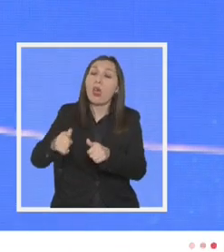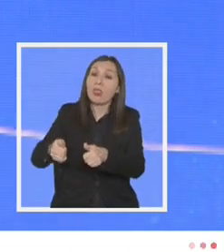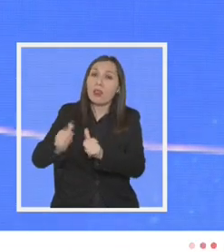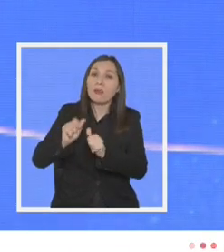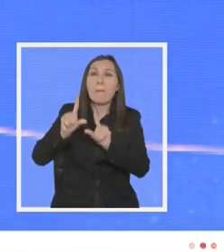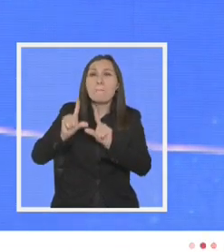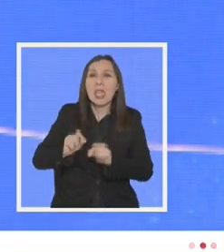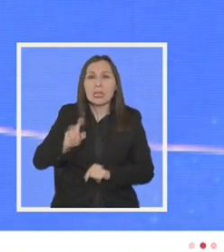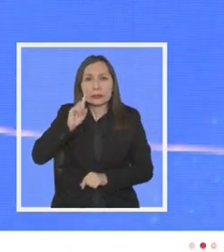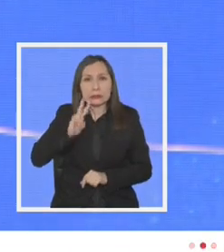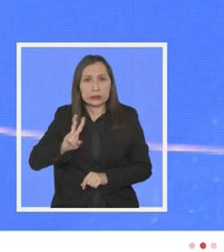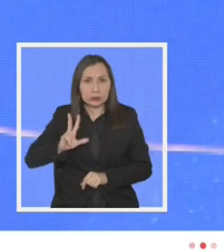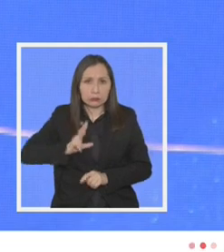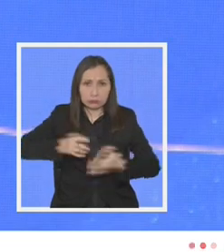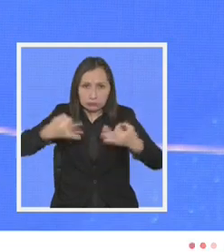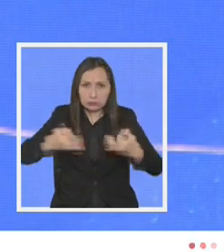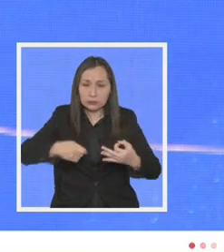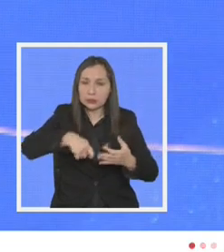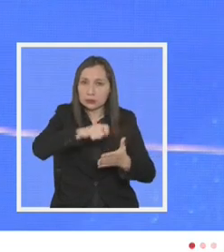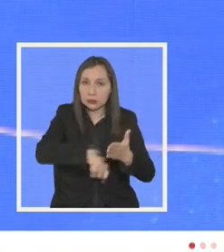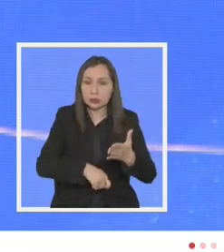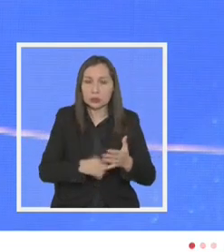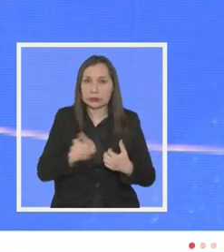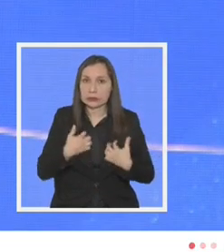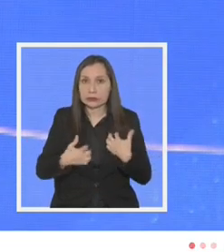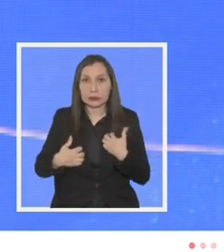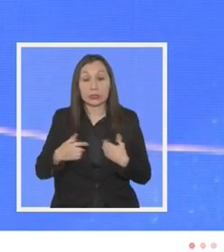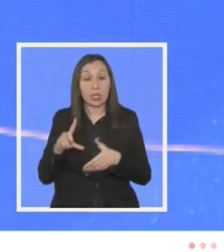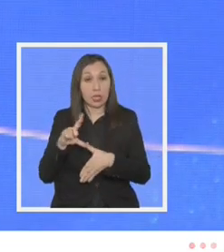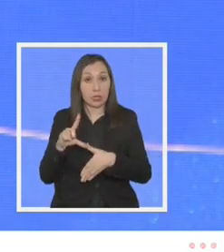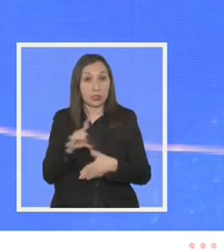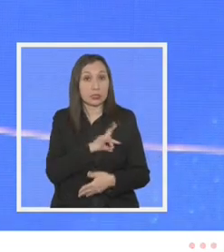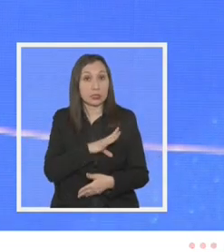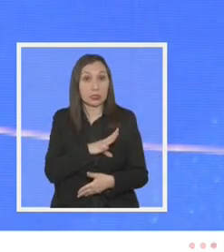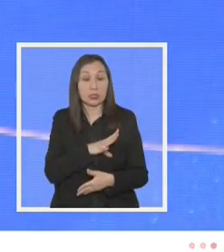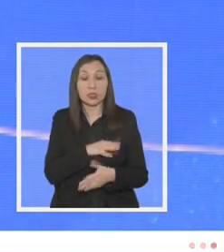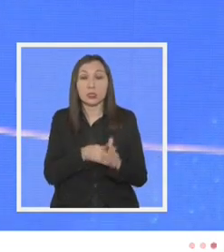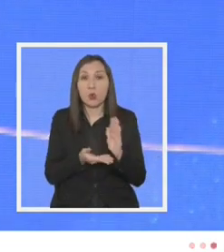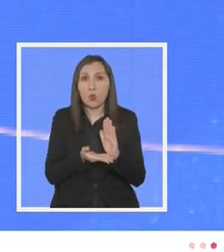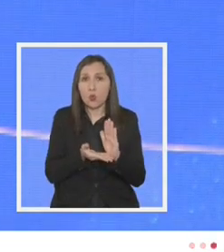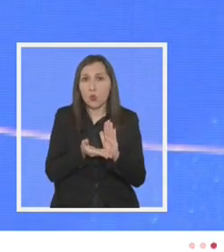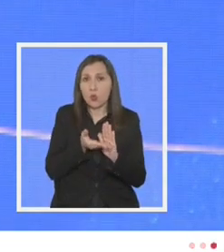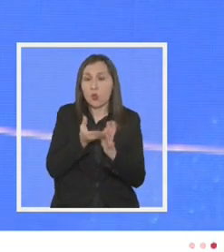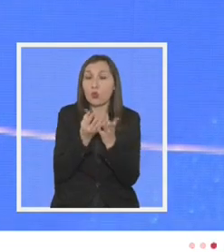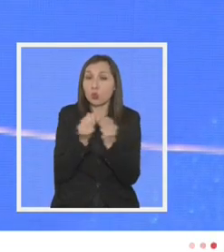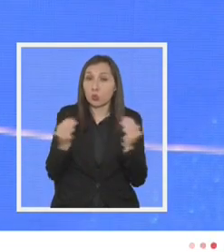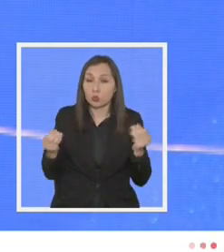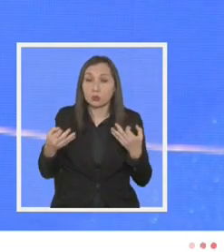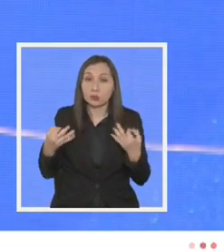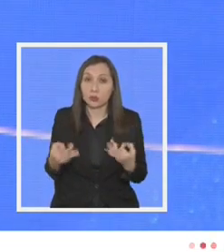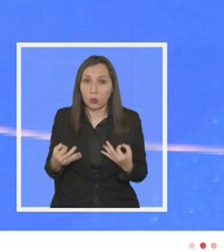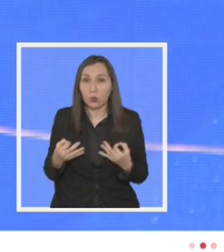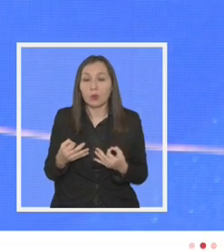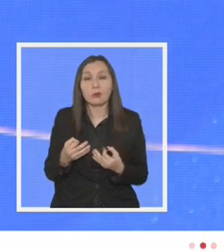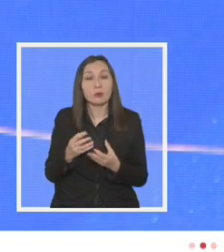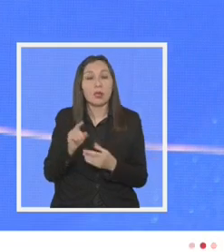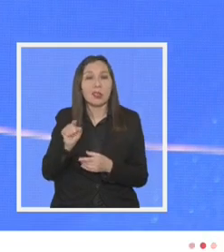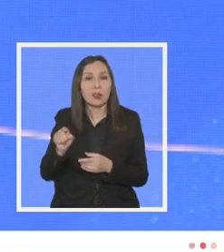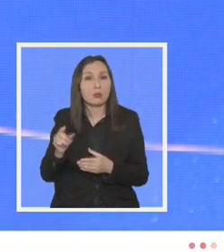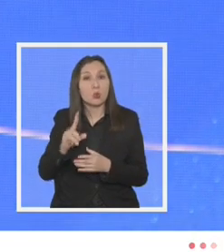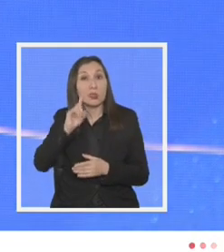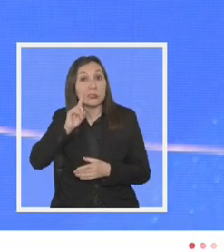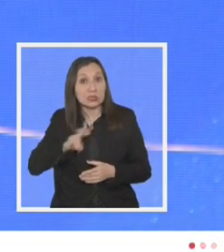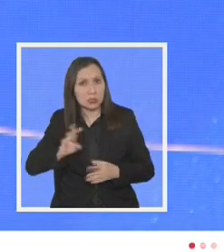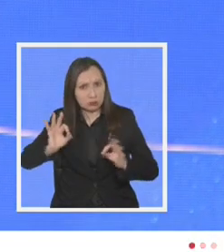la informalidad que es un suplicio en América Latina y que en Chile ha llegado a tasas también muy altas y seguramente hay mucho de lo